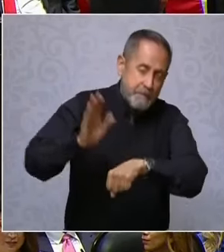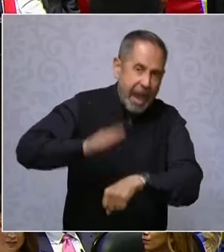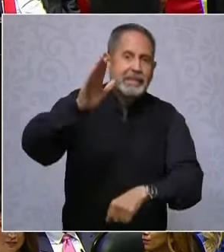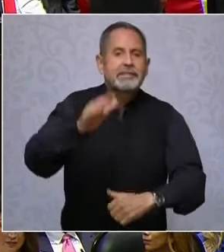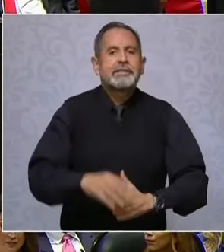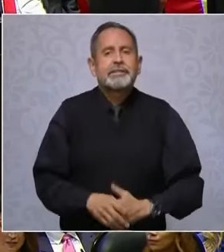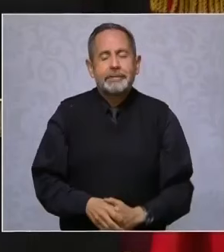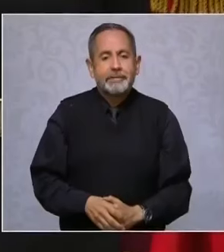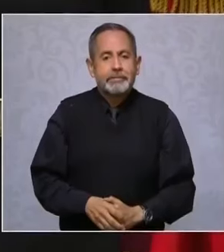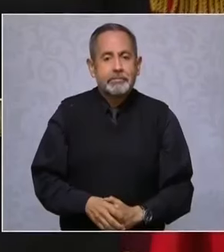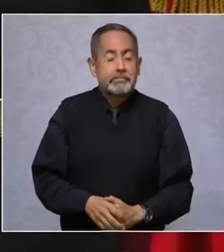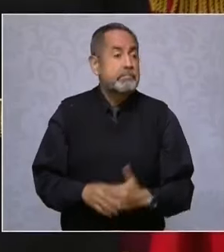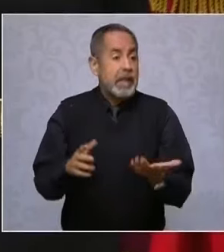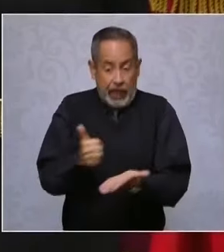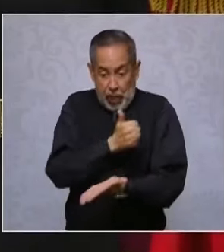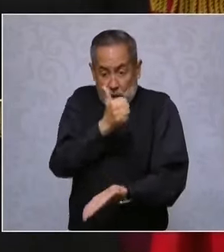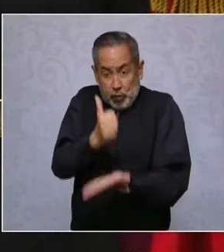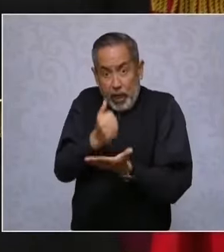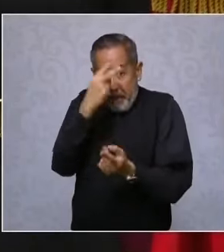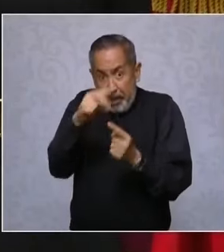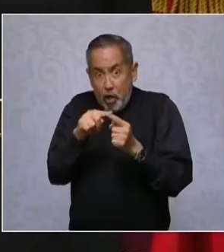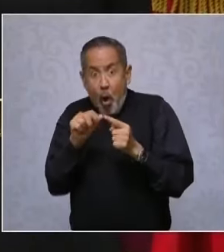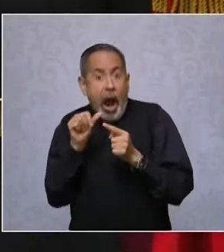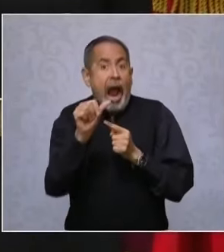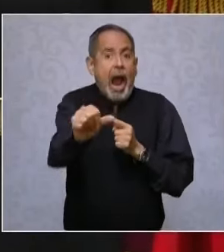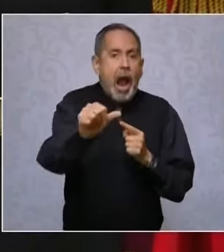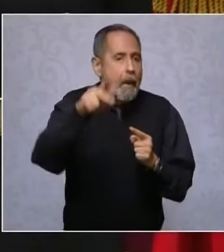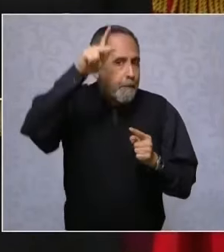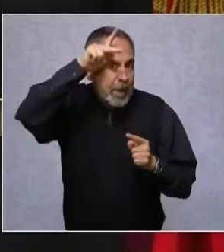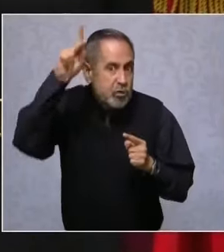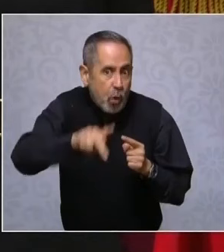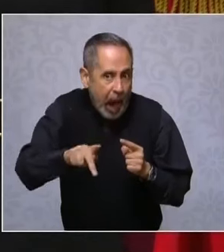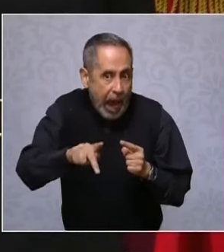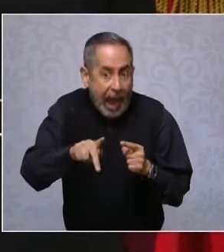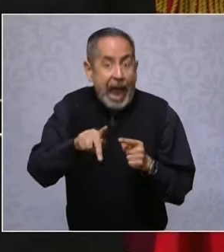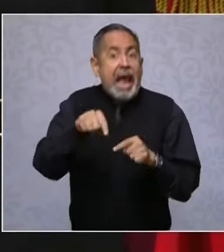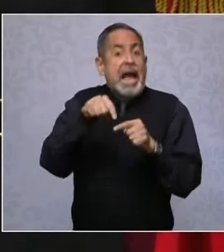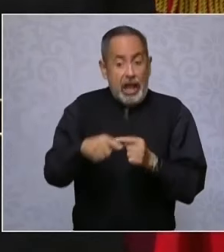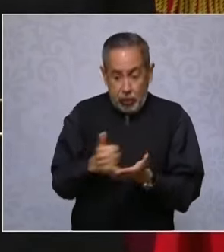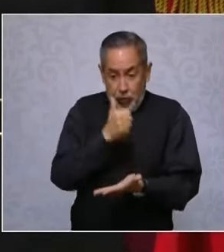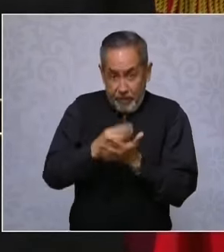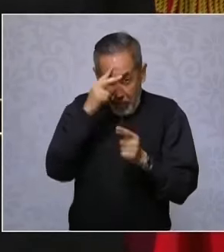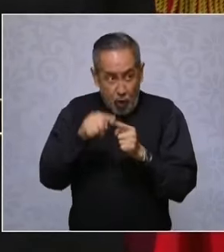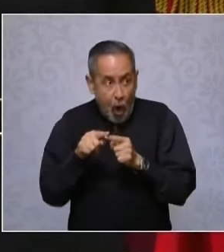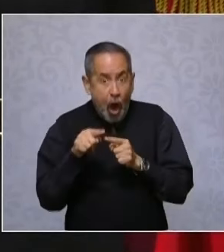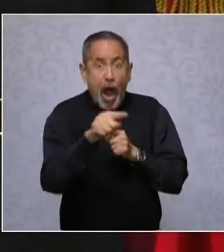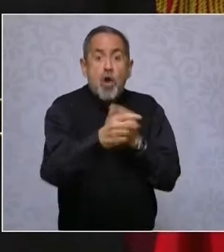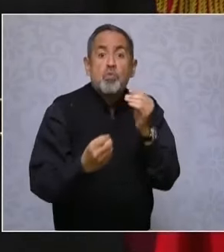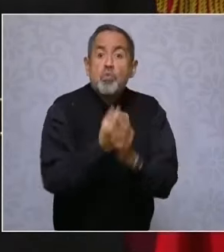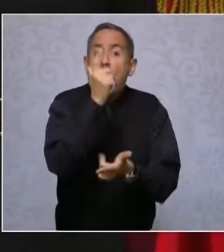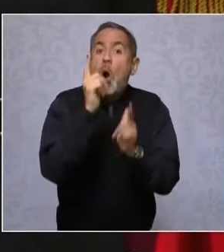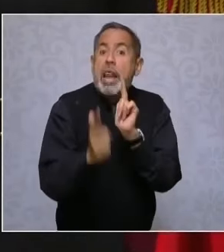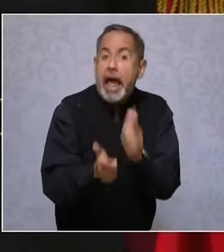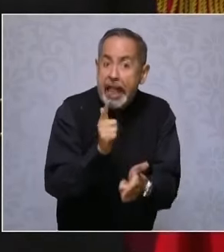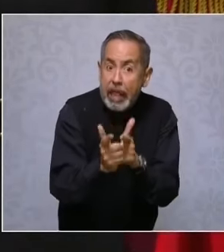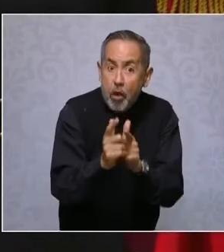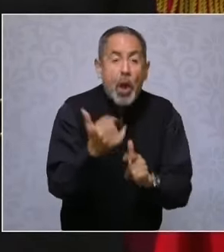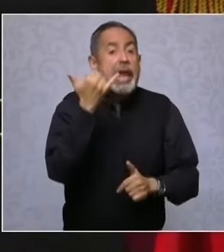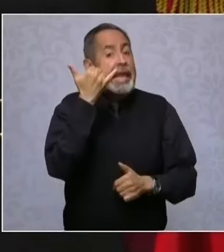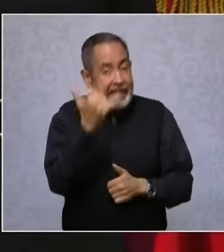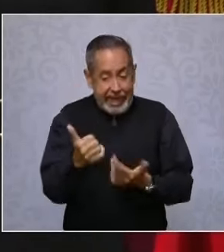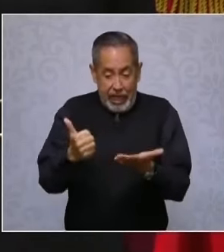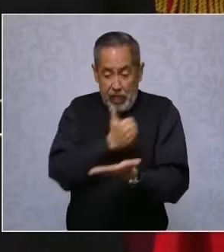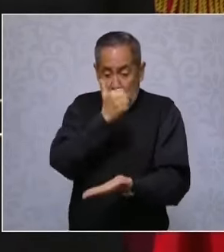De Ciudad de México a Pachuca, de Ciudad de México a Nuevo Laredo y de